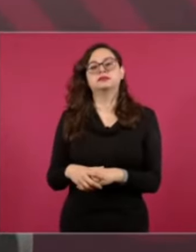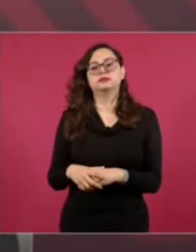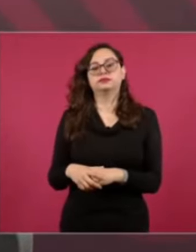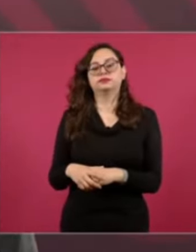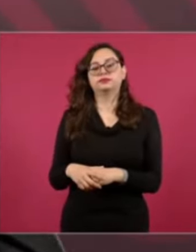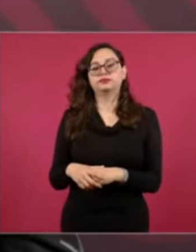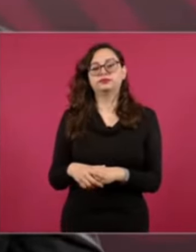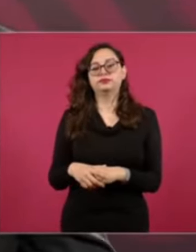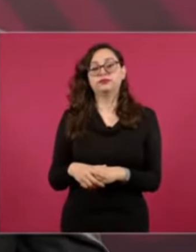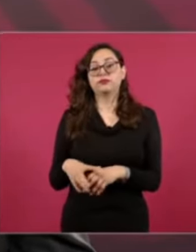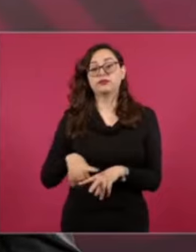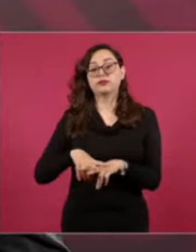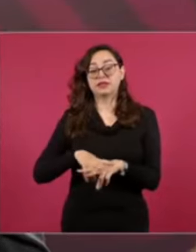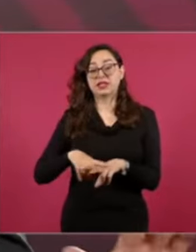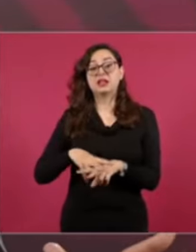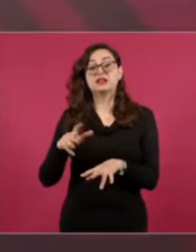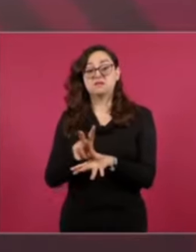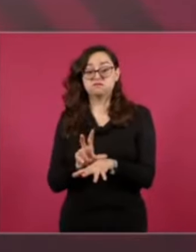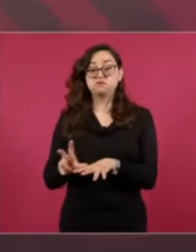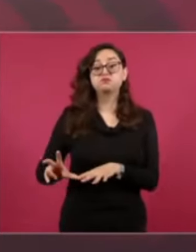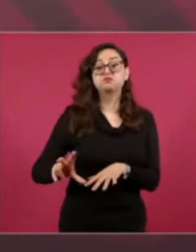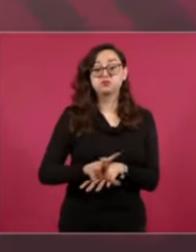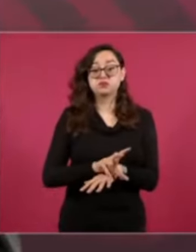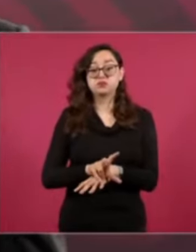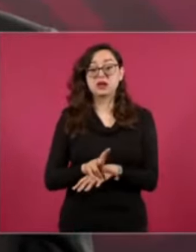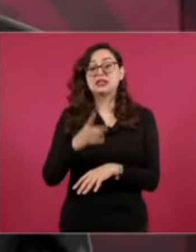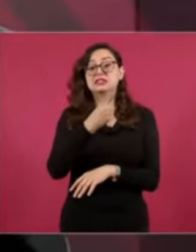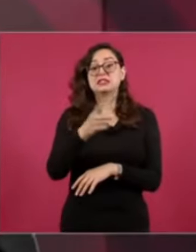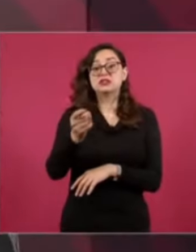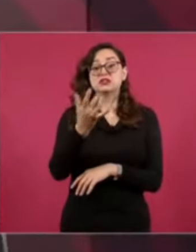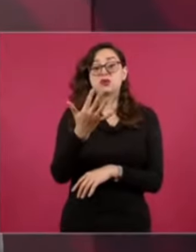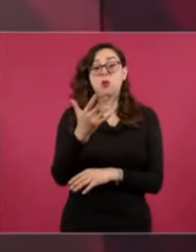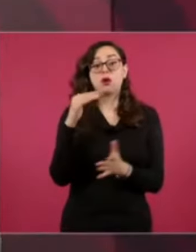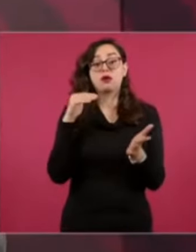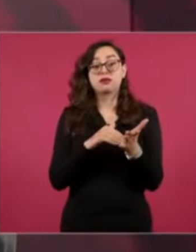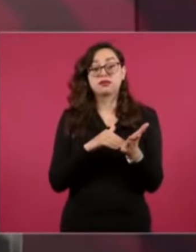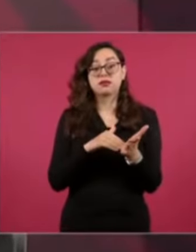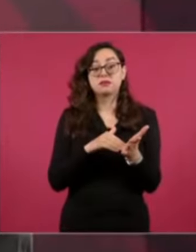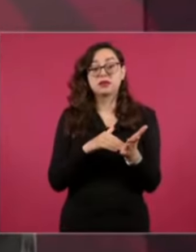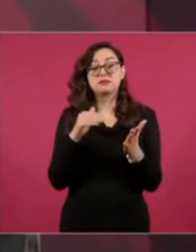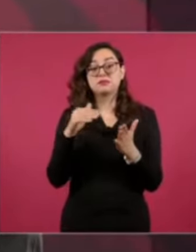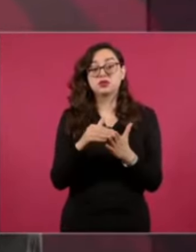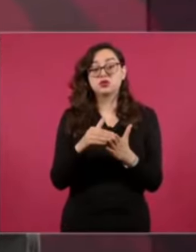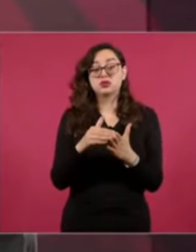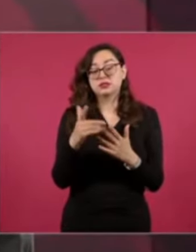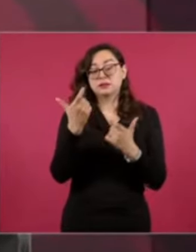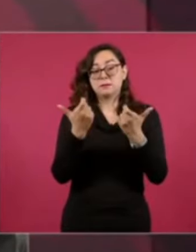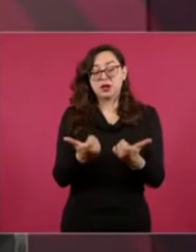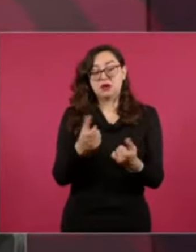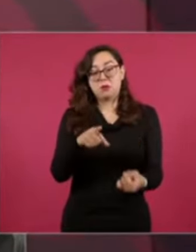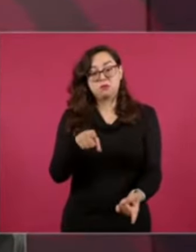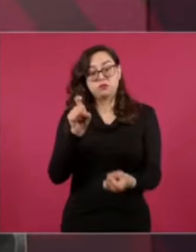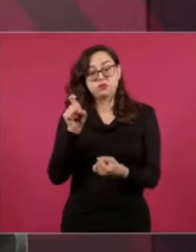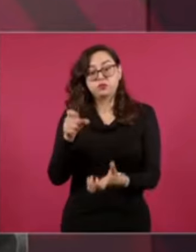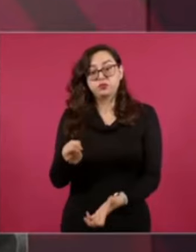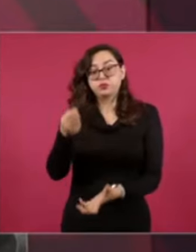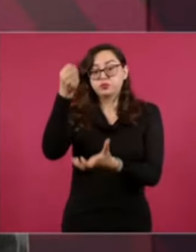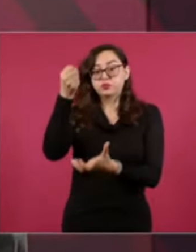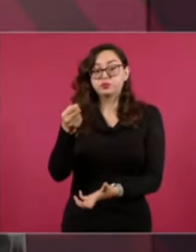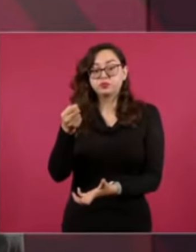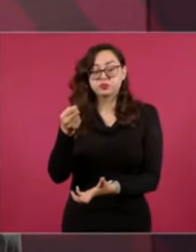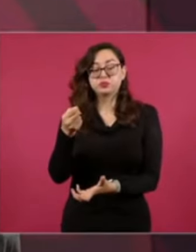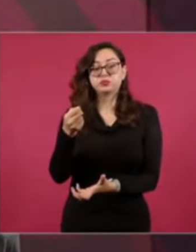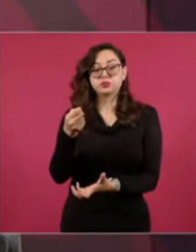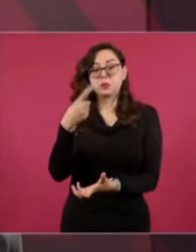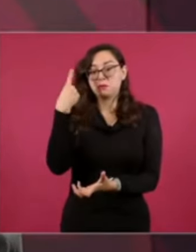Solo el tren. Maya. Son como. 150 mil. Millones de pesos. Que hemos.